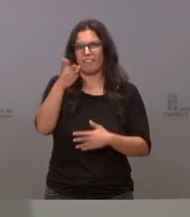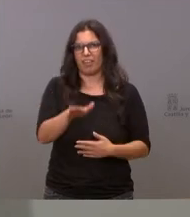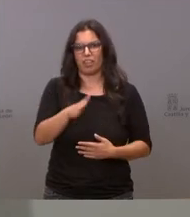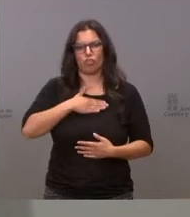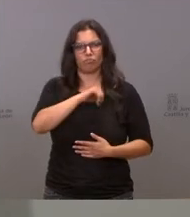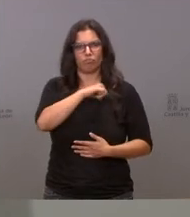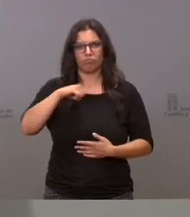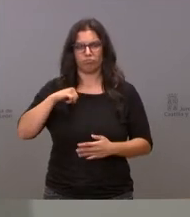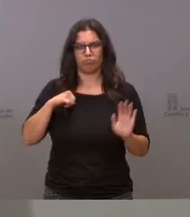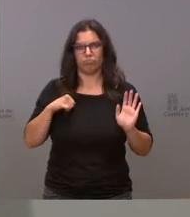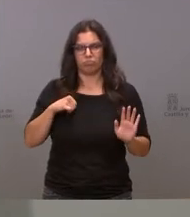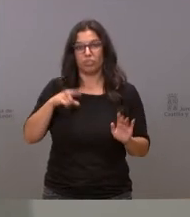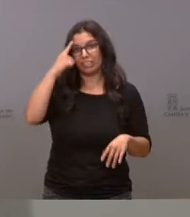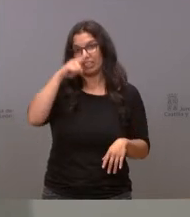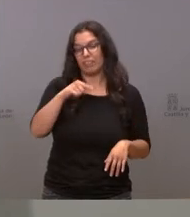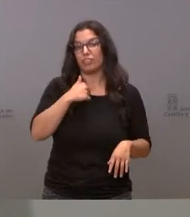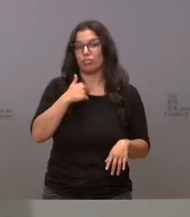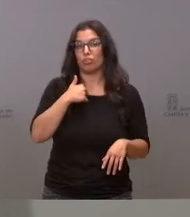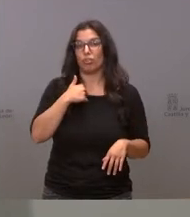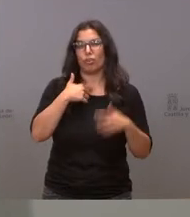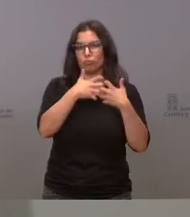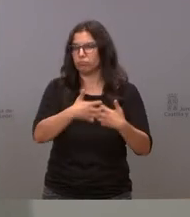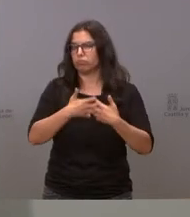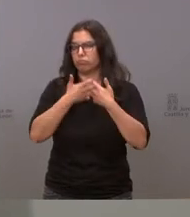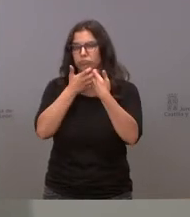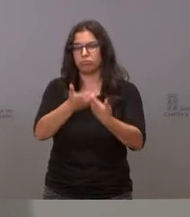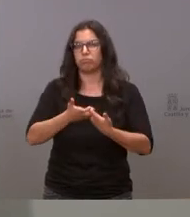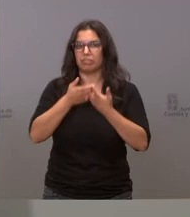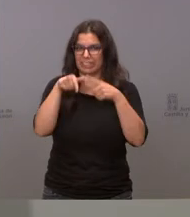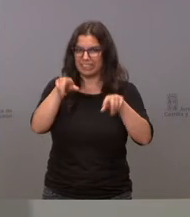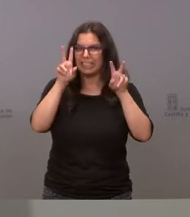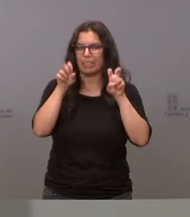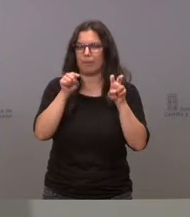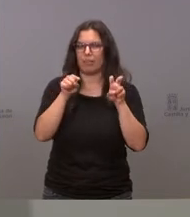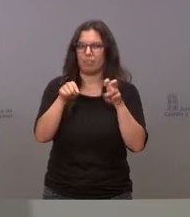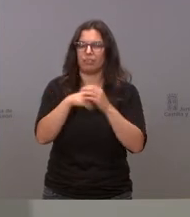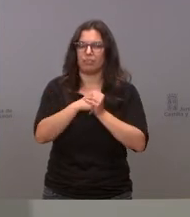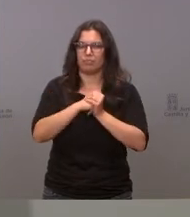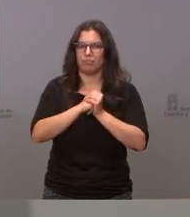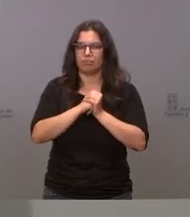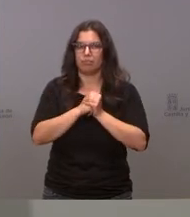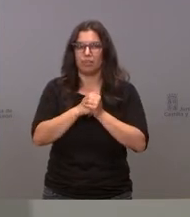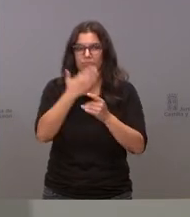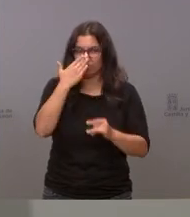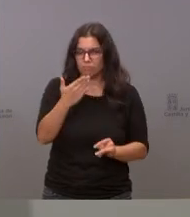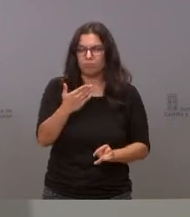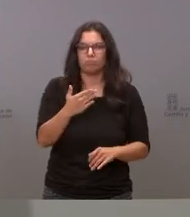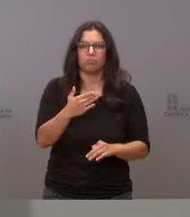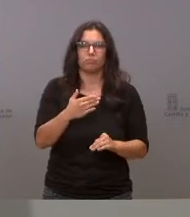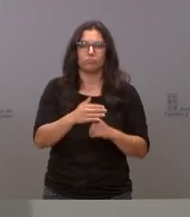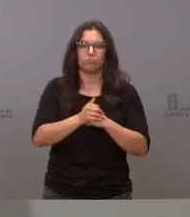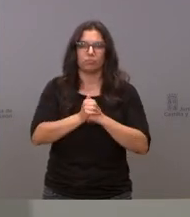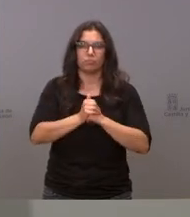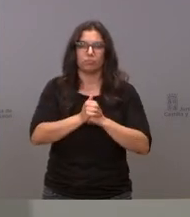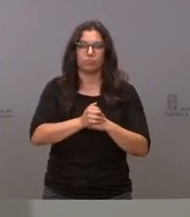sus días ya saben ustedes que yo he peleado mucho por este asunto y la verdad me hubiera gustado